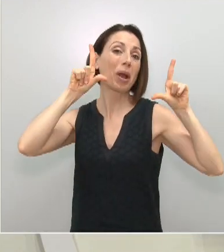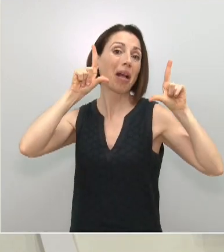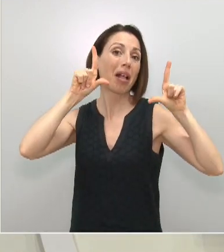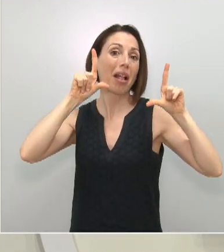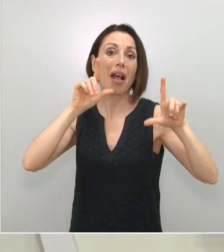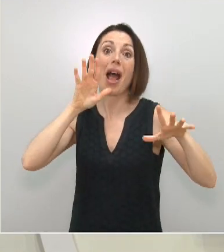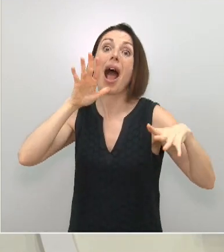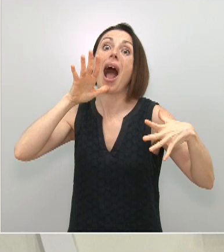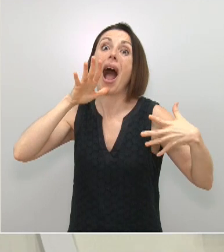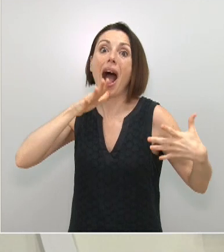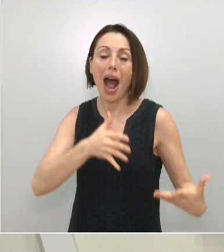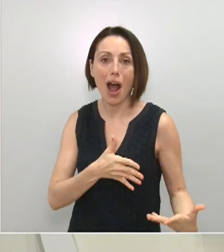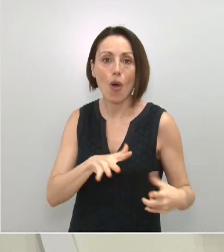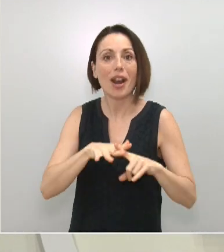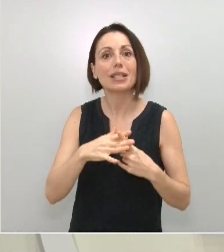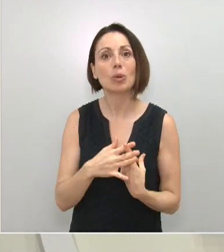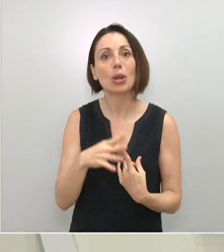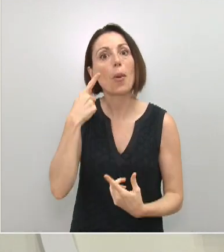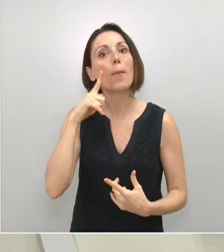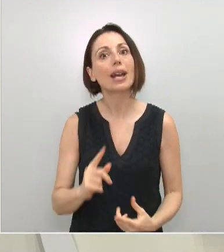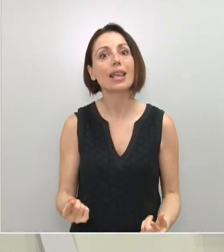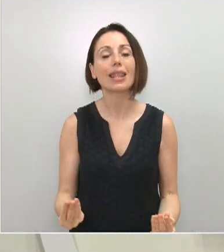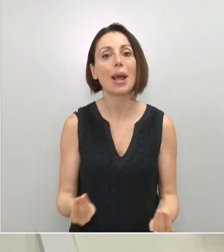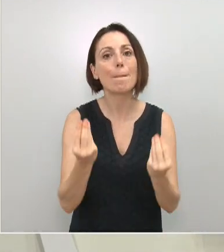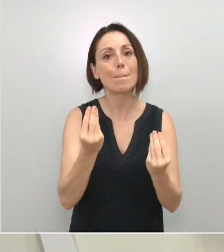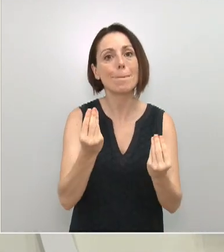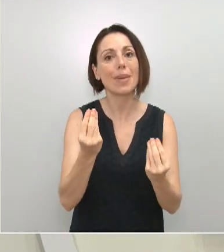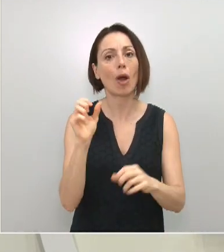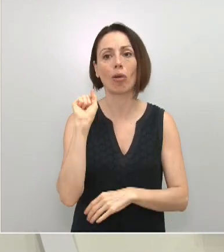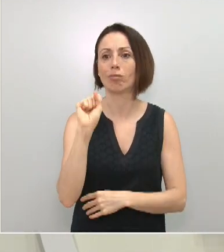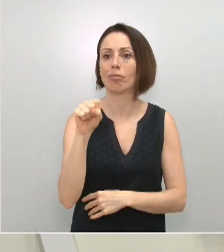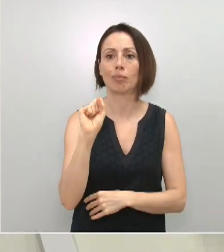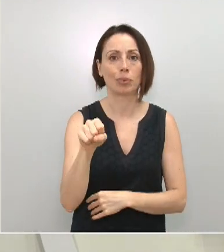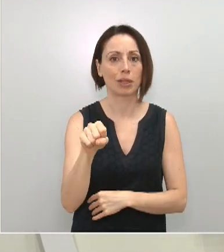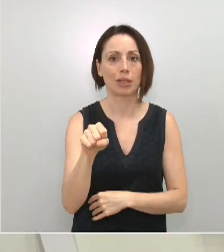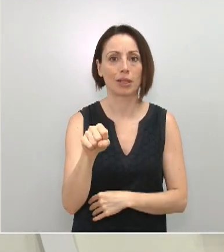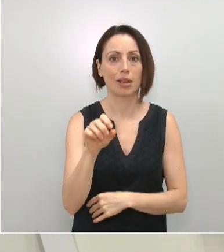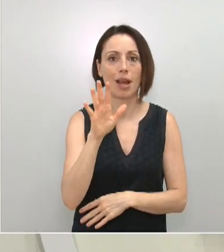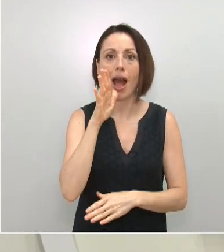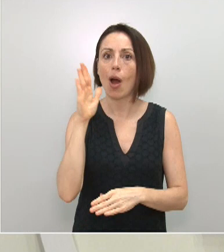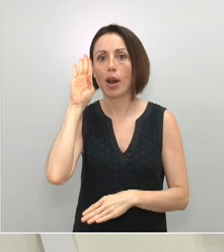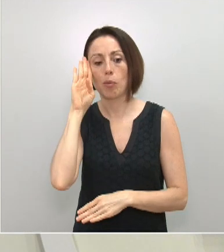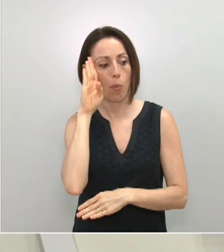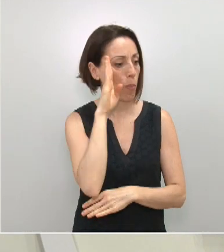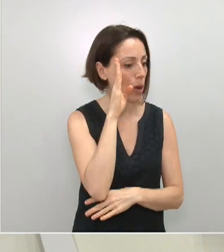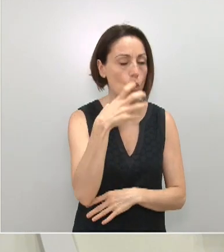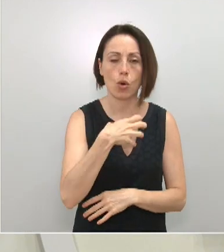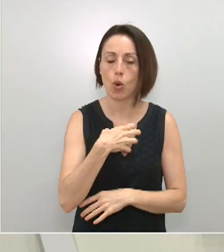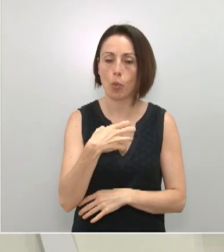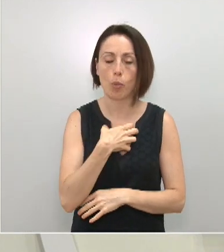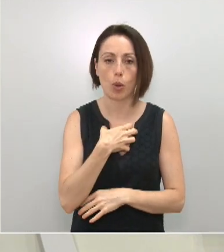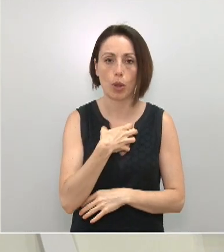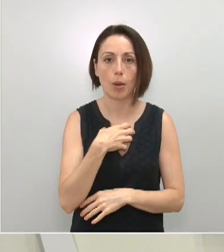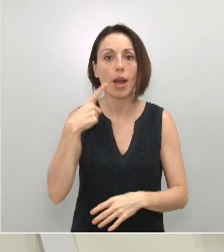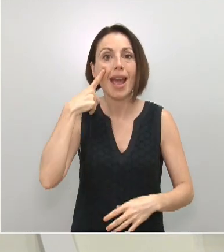irresponsablemente vuelven a poner sus vidas en peligro. Y no podemos mirar hacia otro lado. Hay